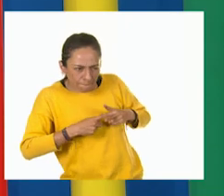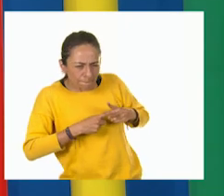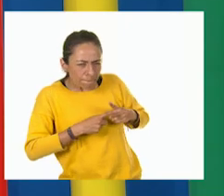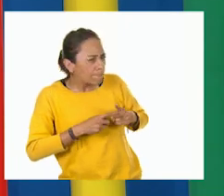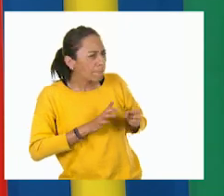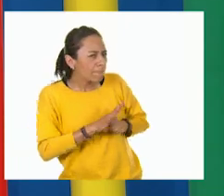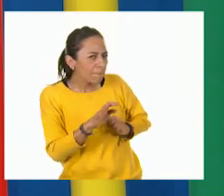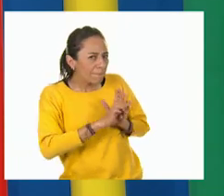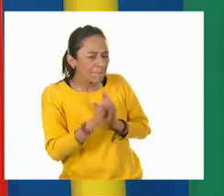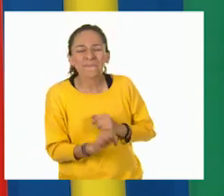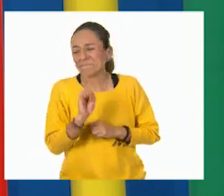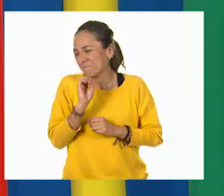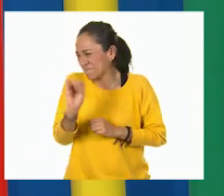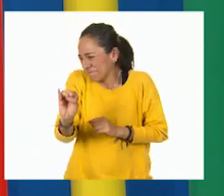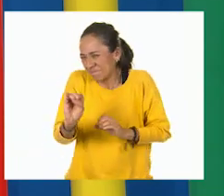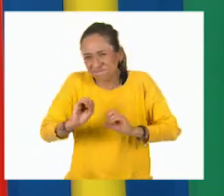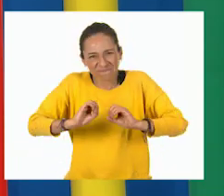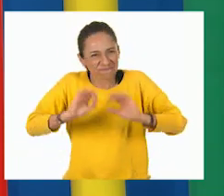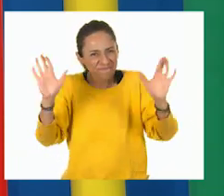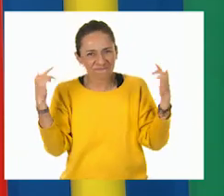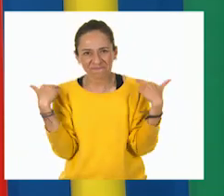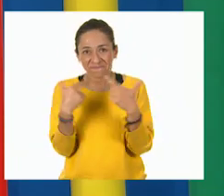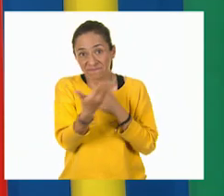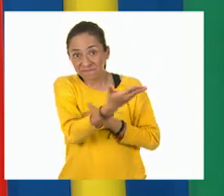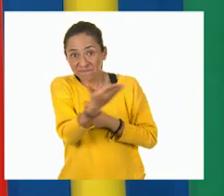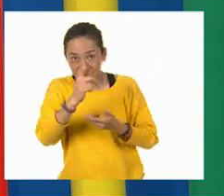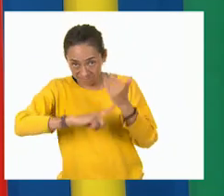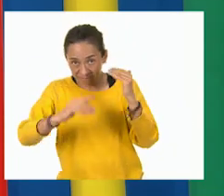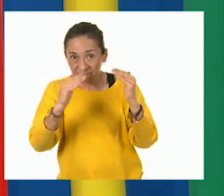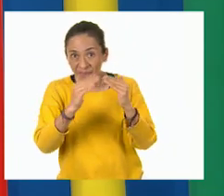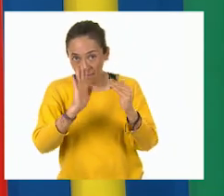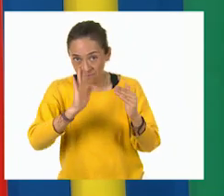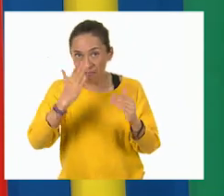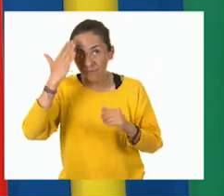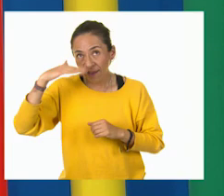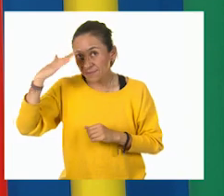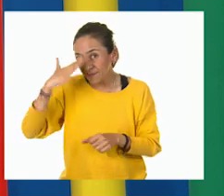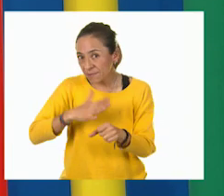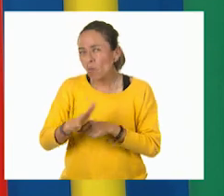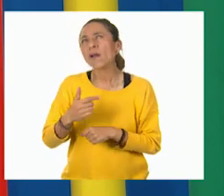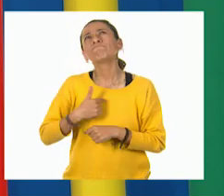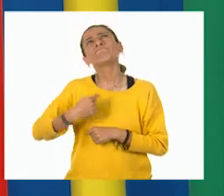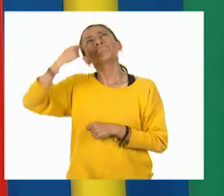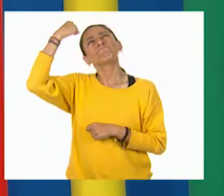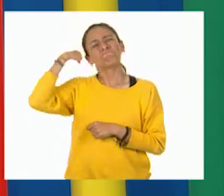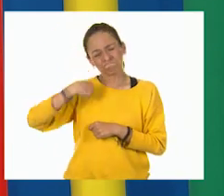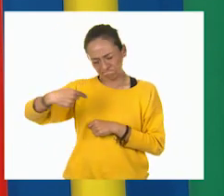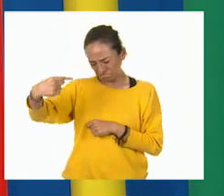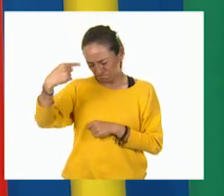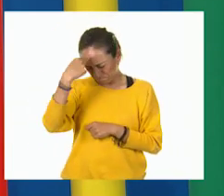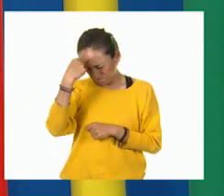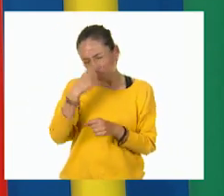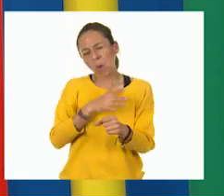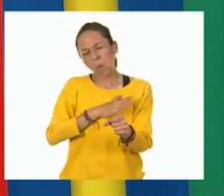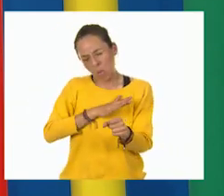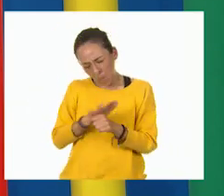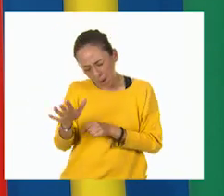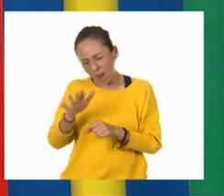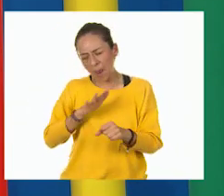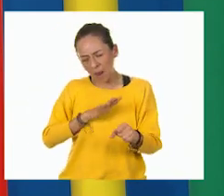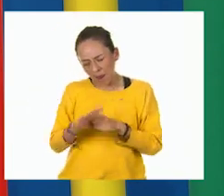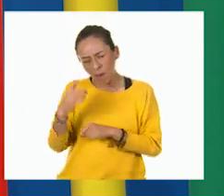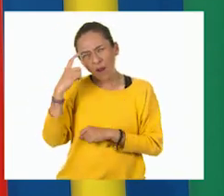casita también ya tienen varios ejemplos, ¿verdad? A mí se me ocurre que podríamos